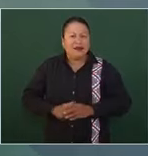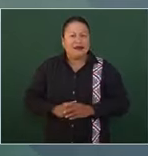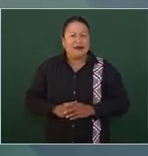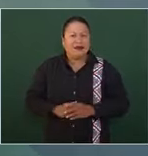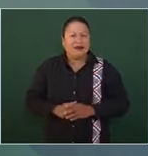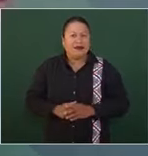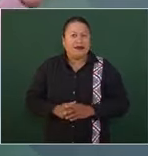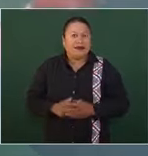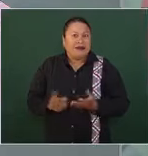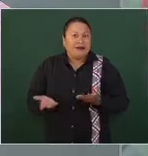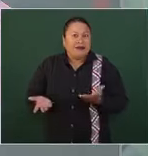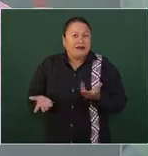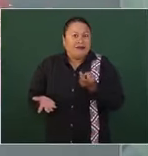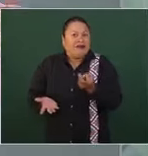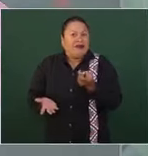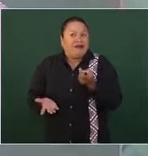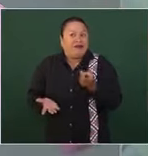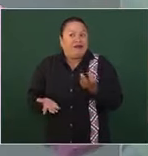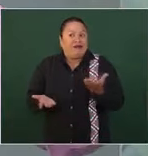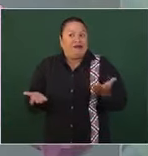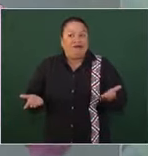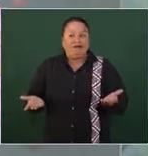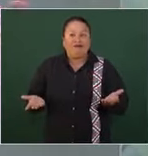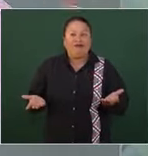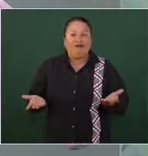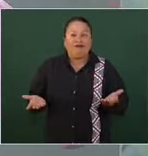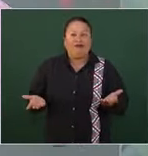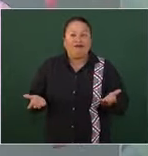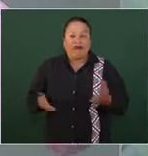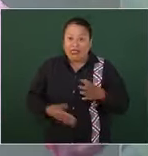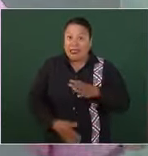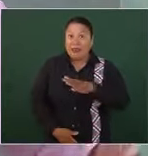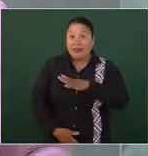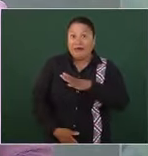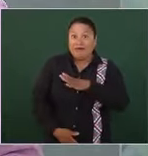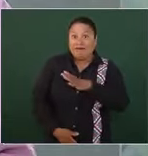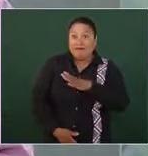Por eso había un